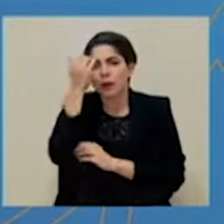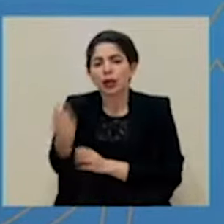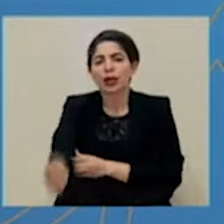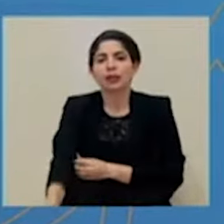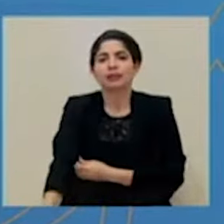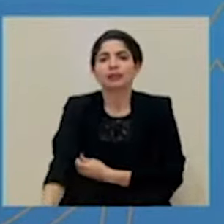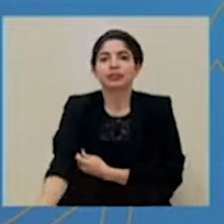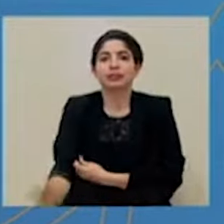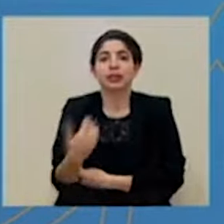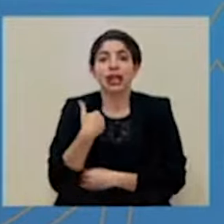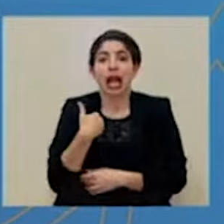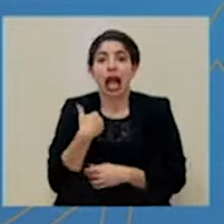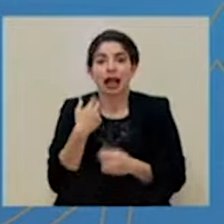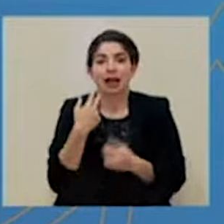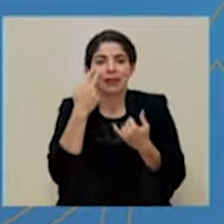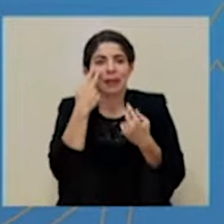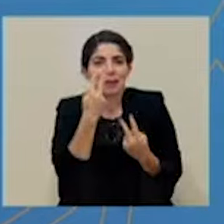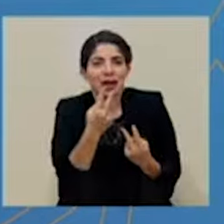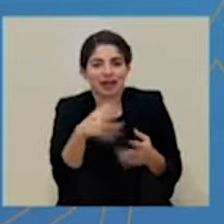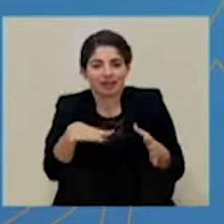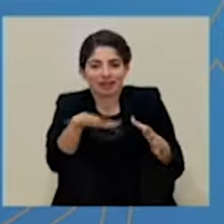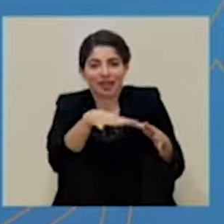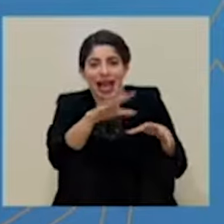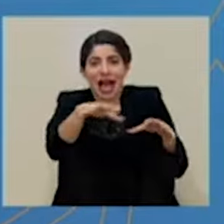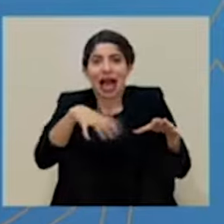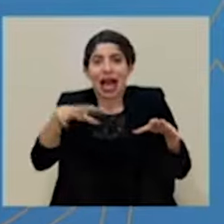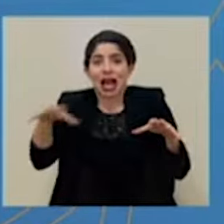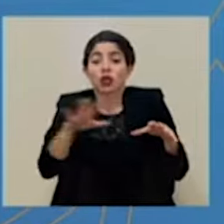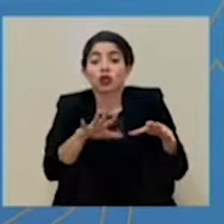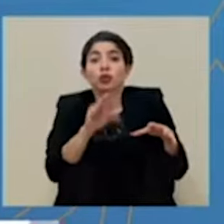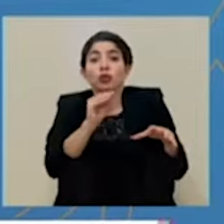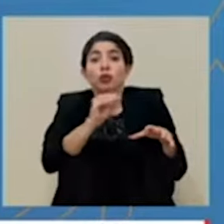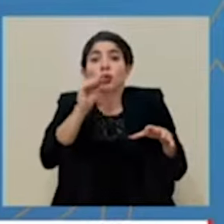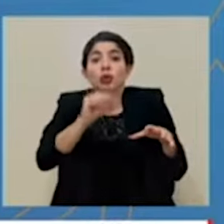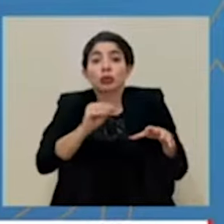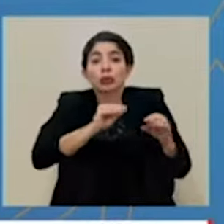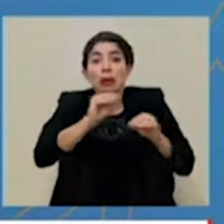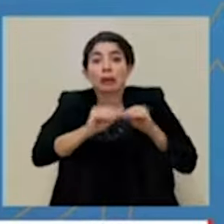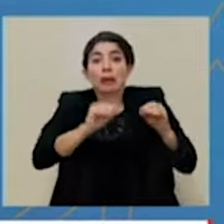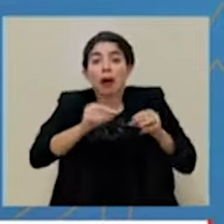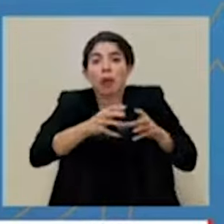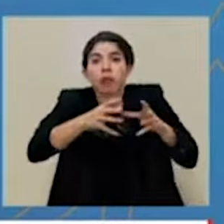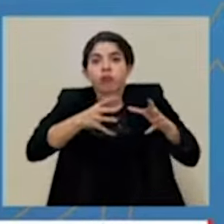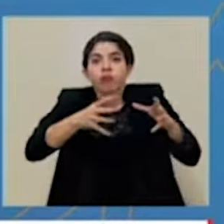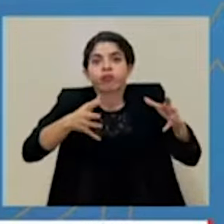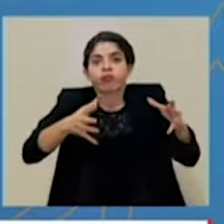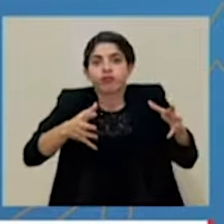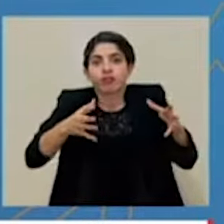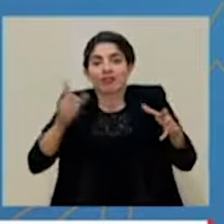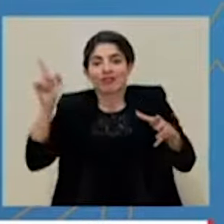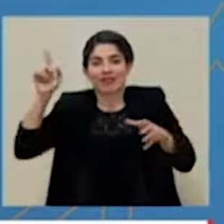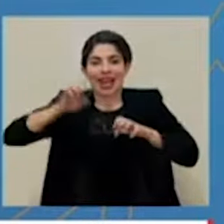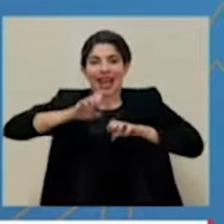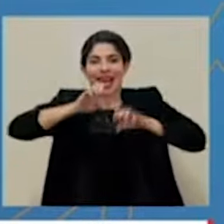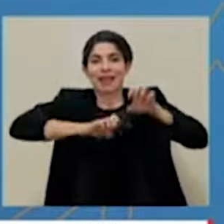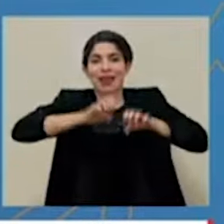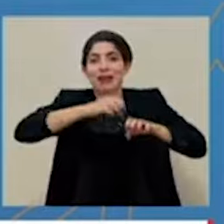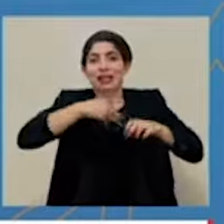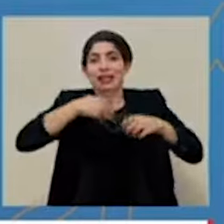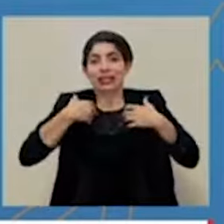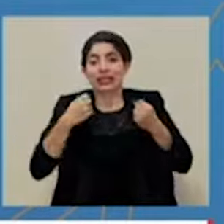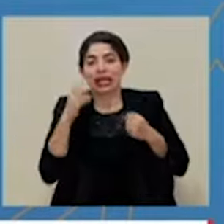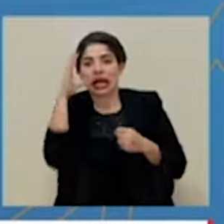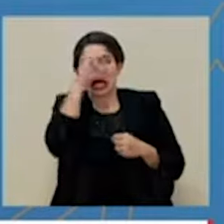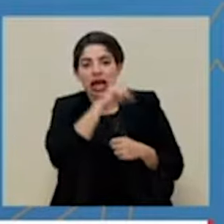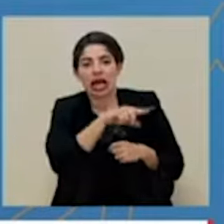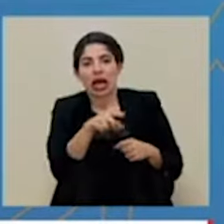tenemos, observamos un aumento en los indicadores epidemiológicos, de acuerdo a la evaluación que realiza el Ministerio de